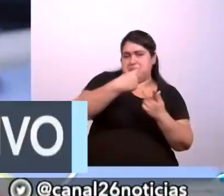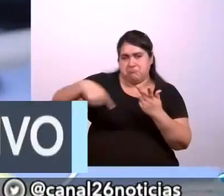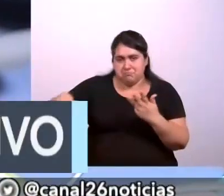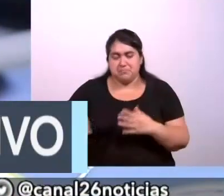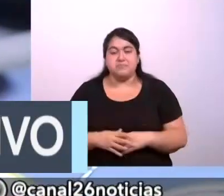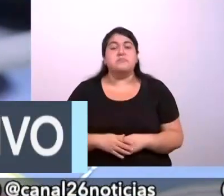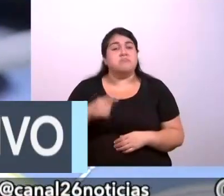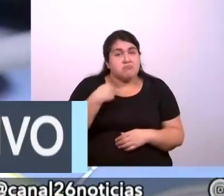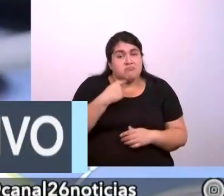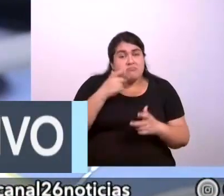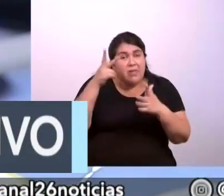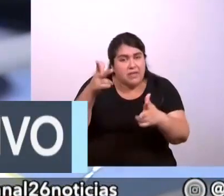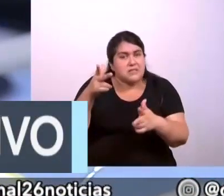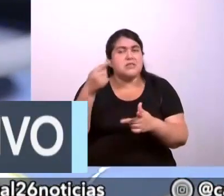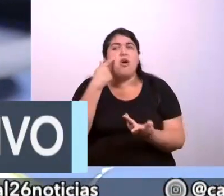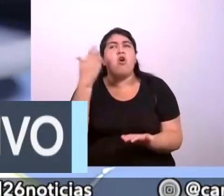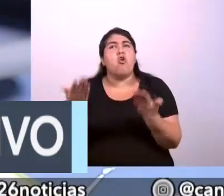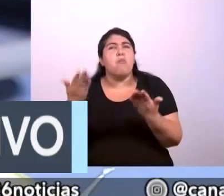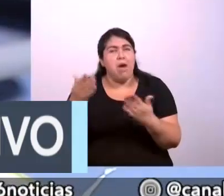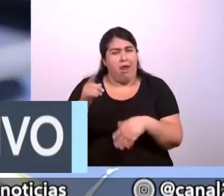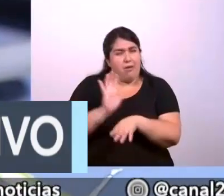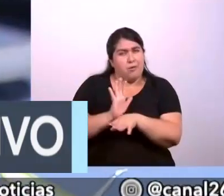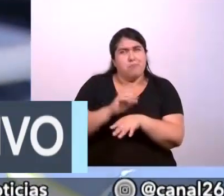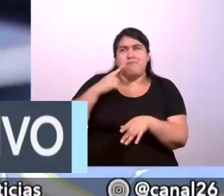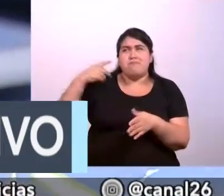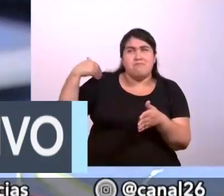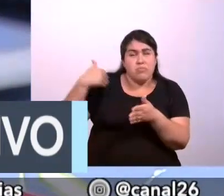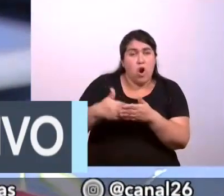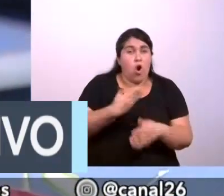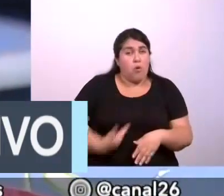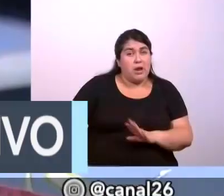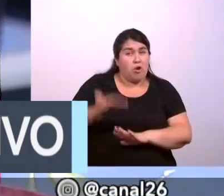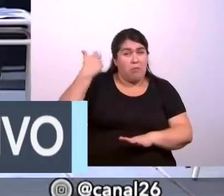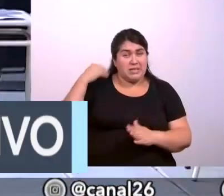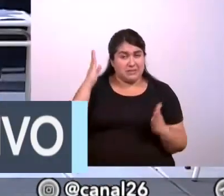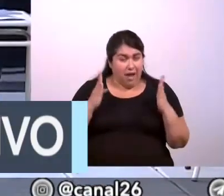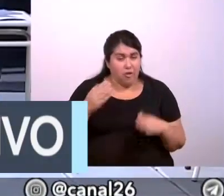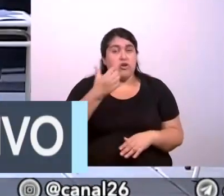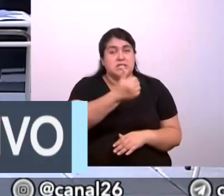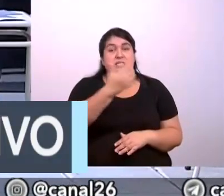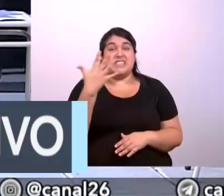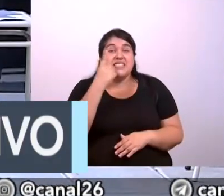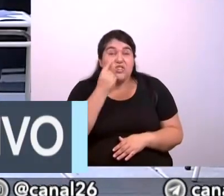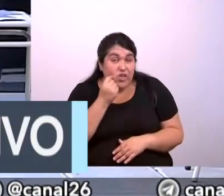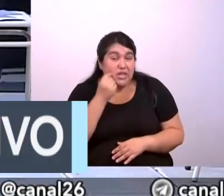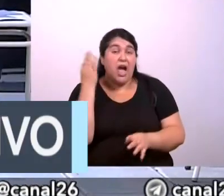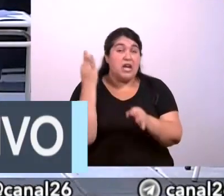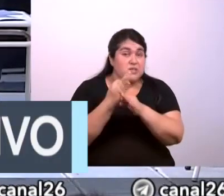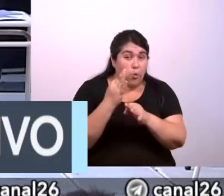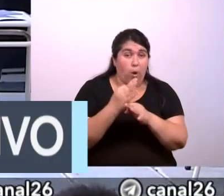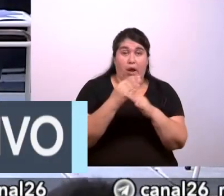decir que compararon durante estos días que en el gobierno anterior hubo, creo que 65 días sin escuela,